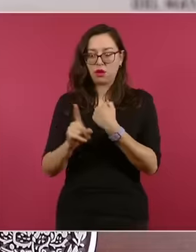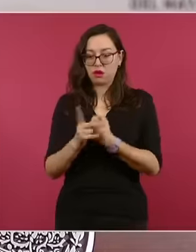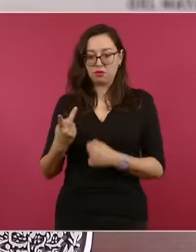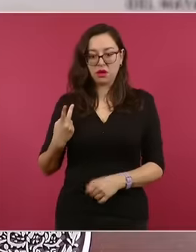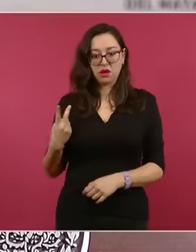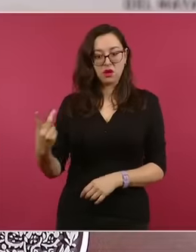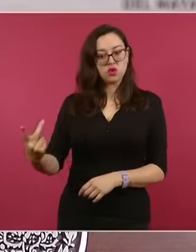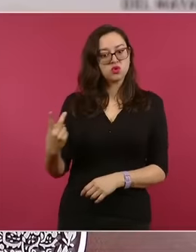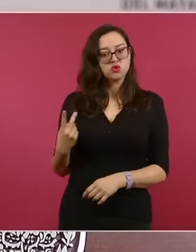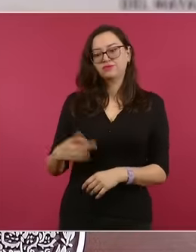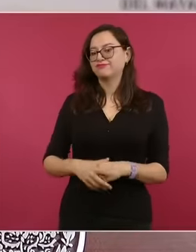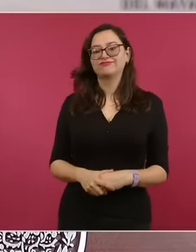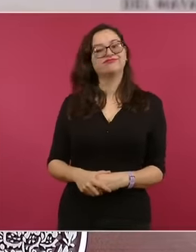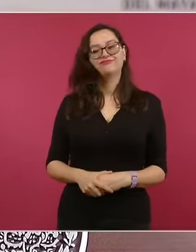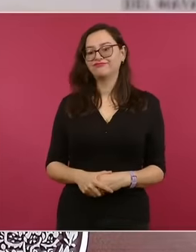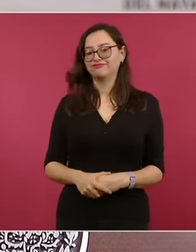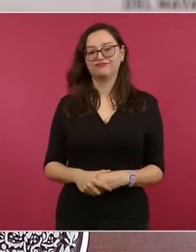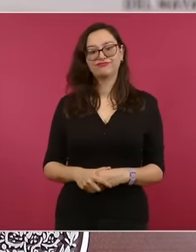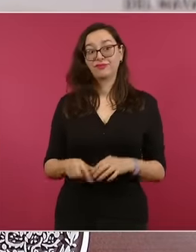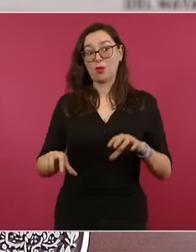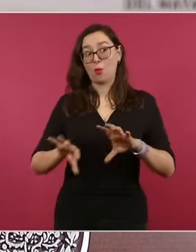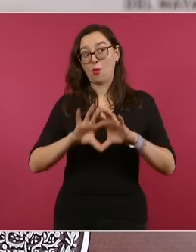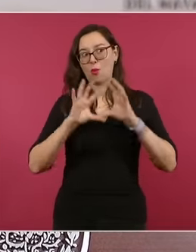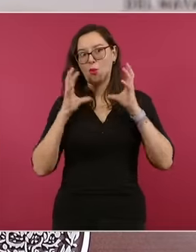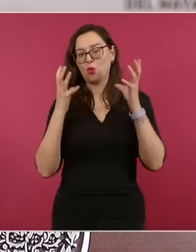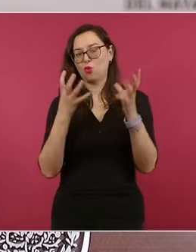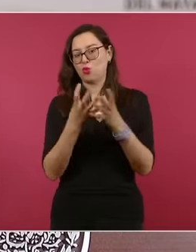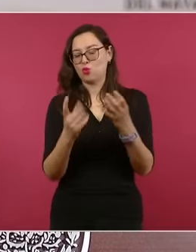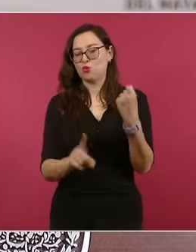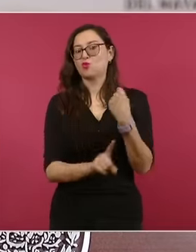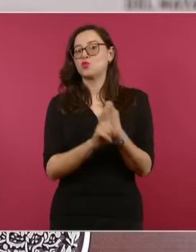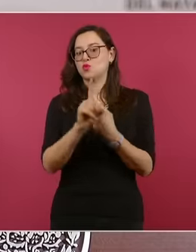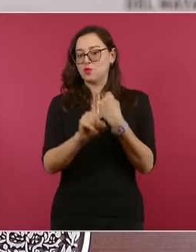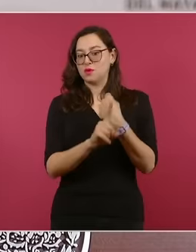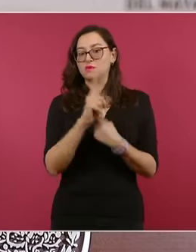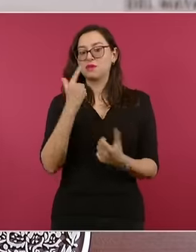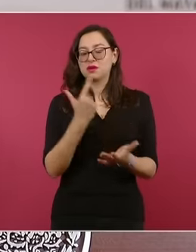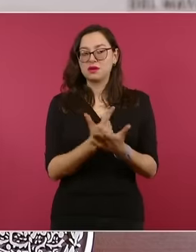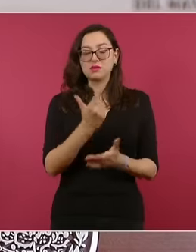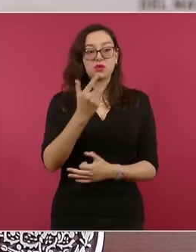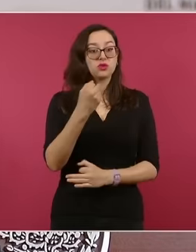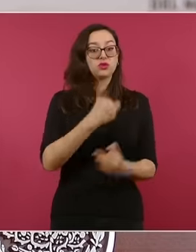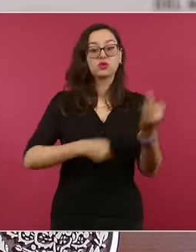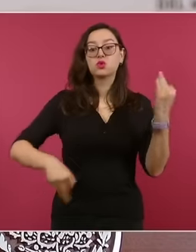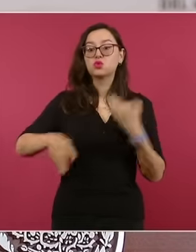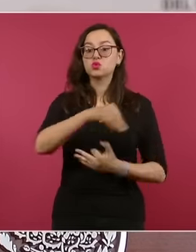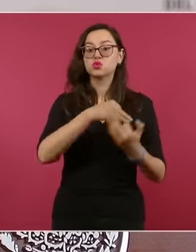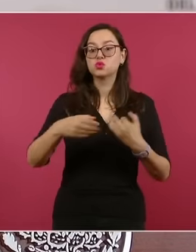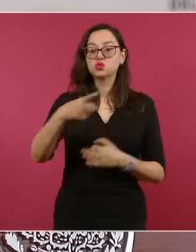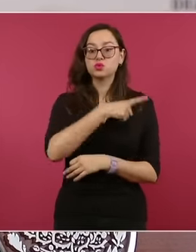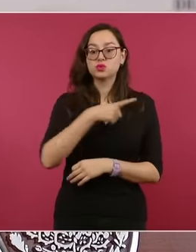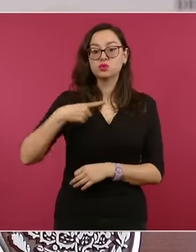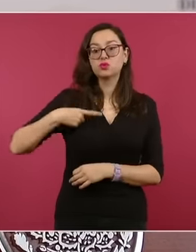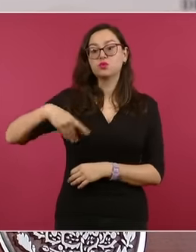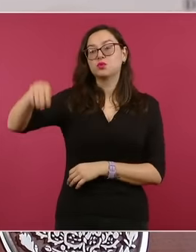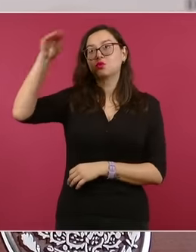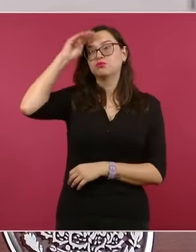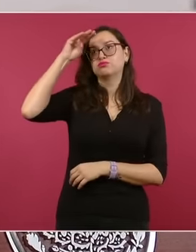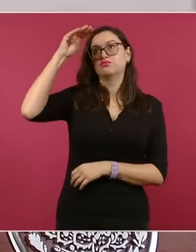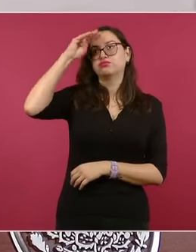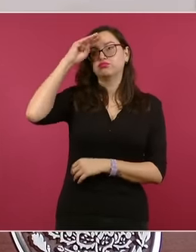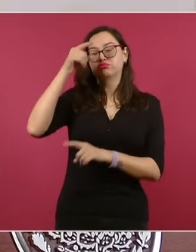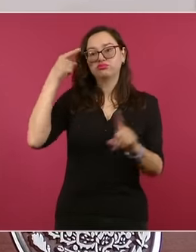en garantizar la paz, la tranquilidad, el principio de la solución pacífica, de las